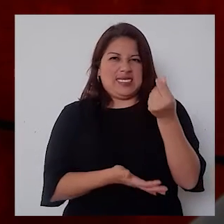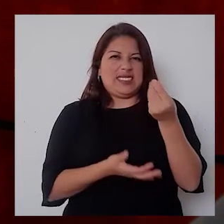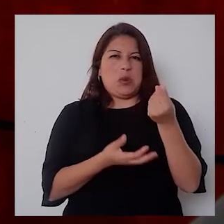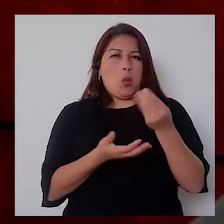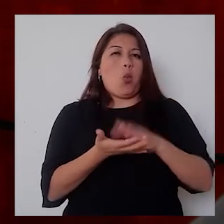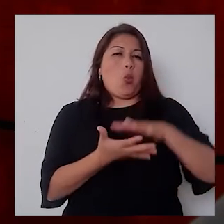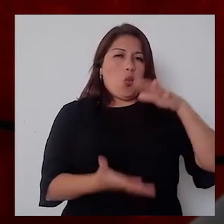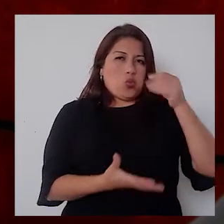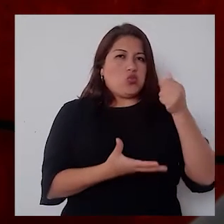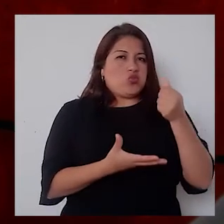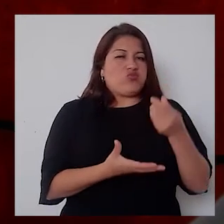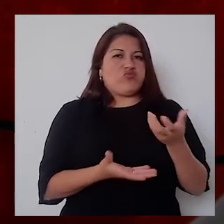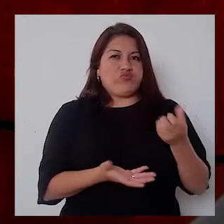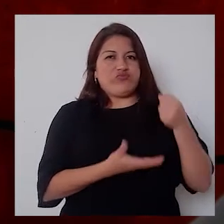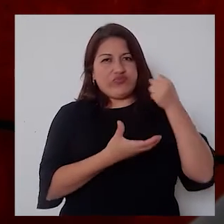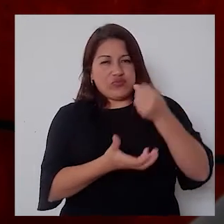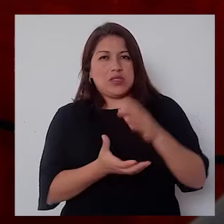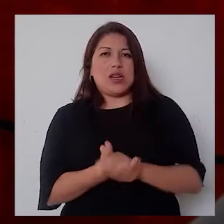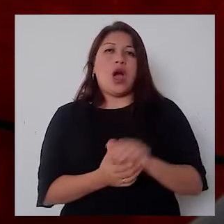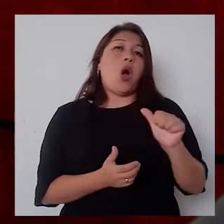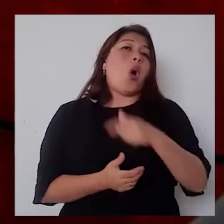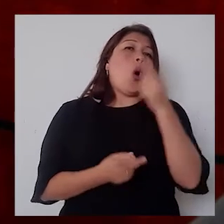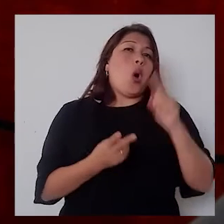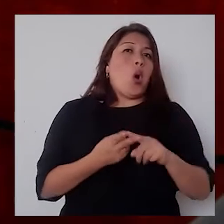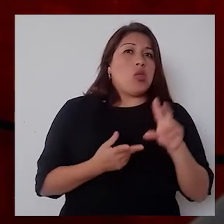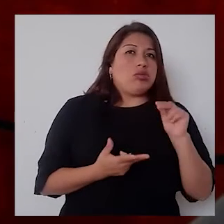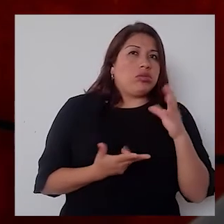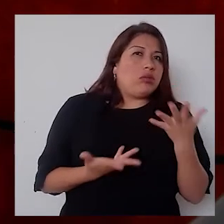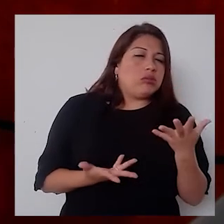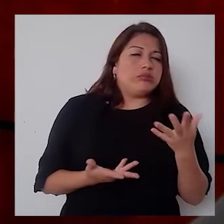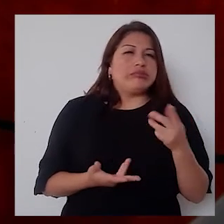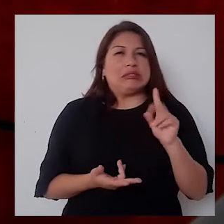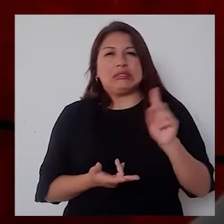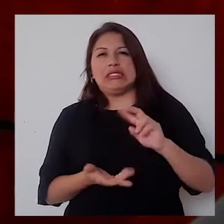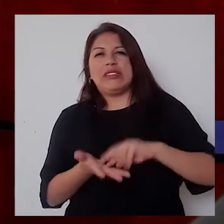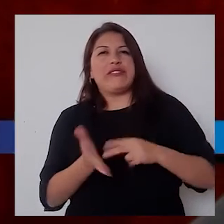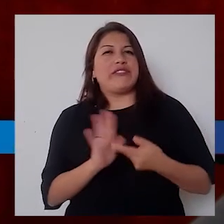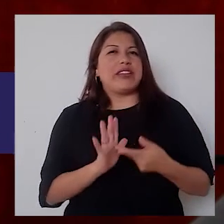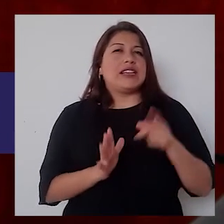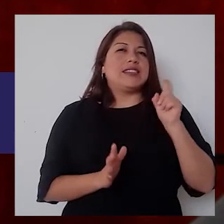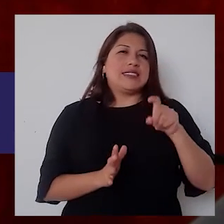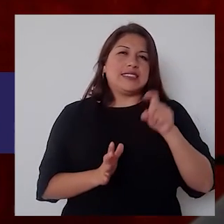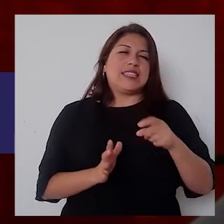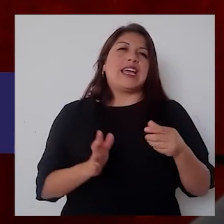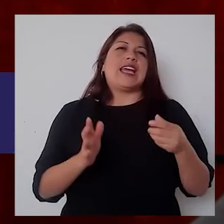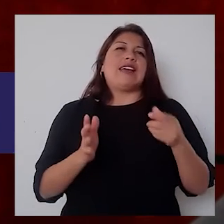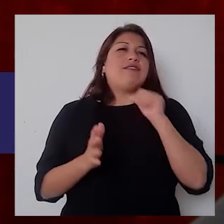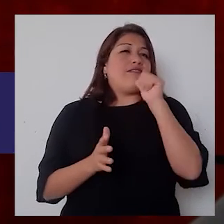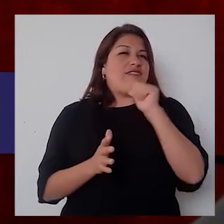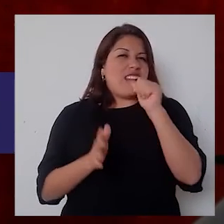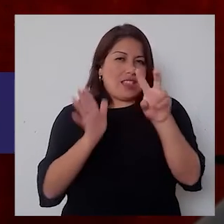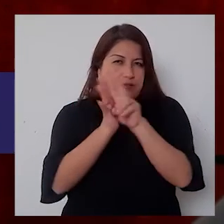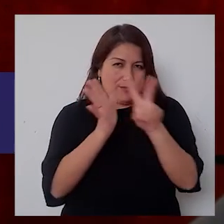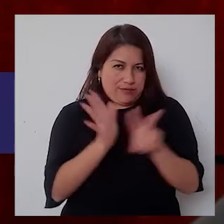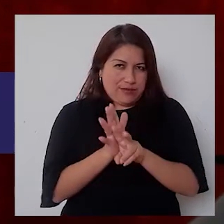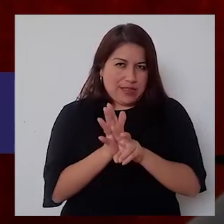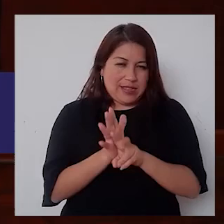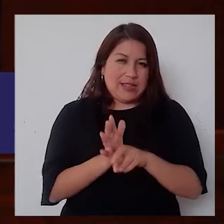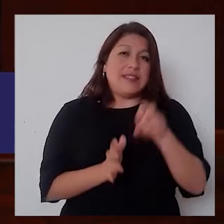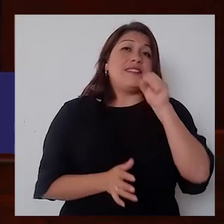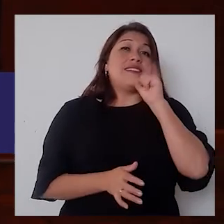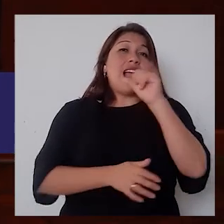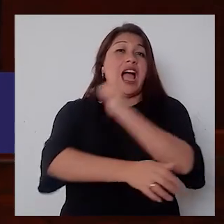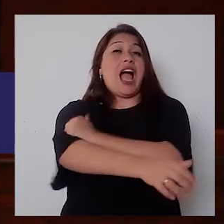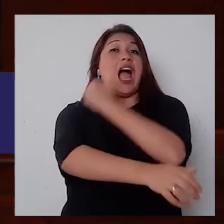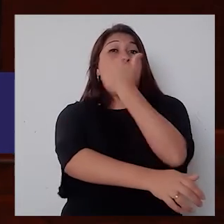y no porque es un tema de voluntad. Si las autoridades tienen la voluntad de hacerlo, lo pueden hacer.